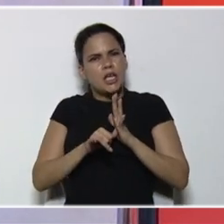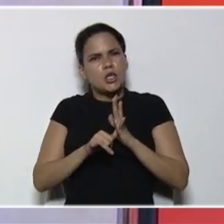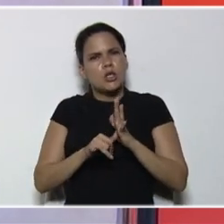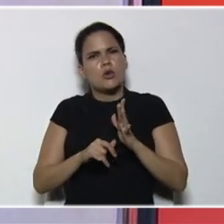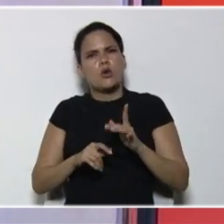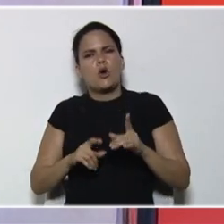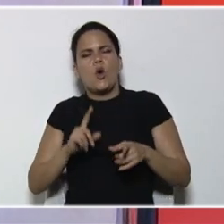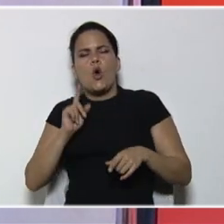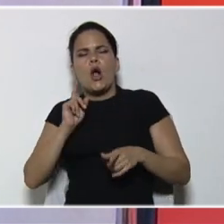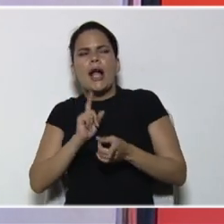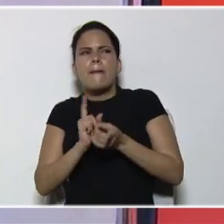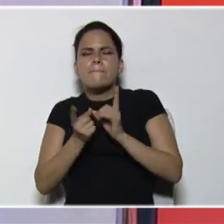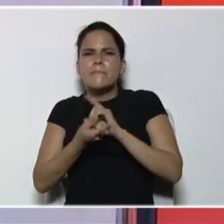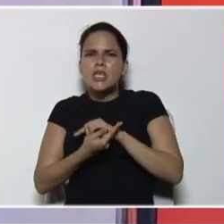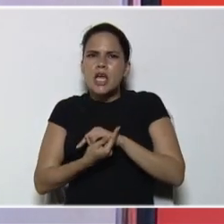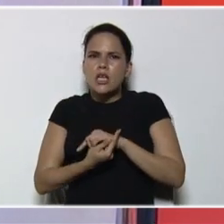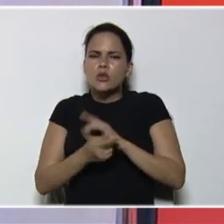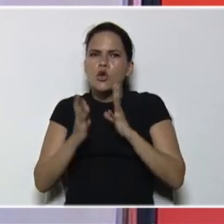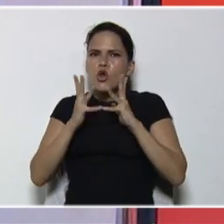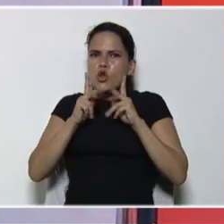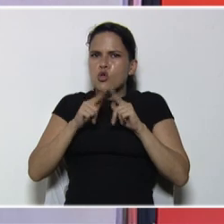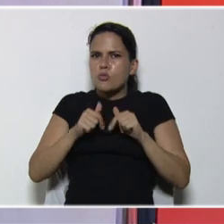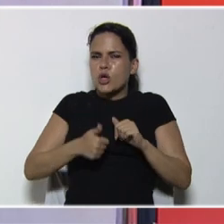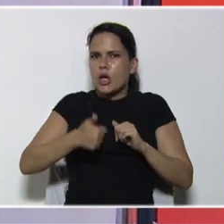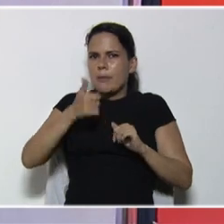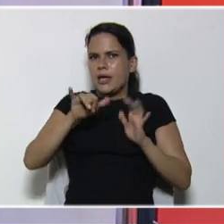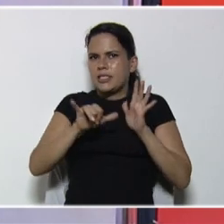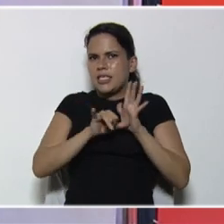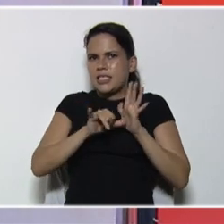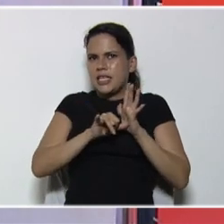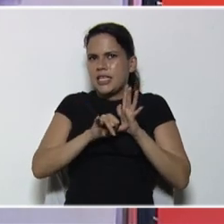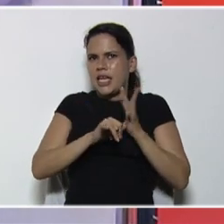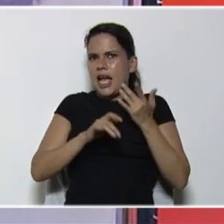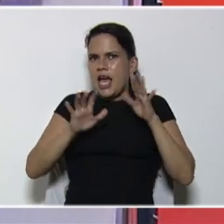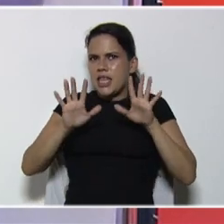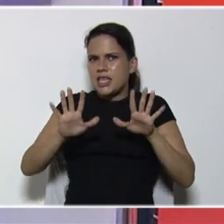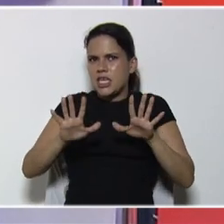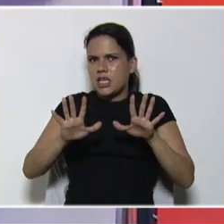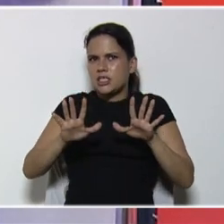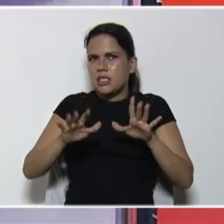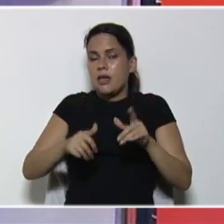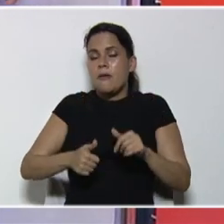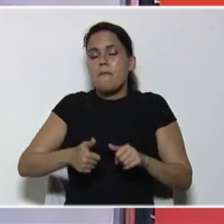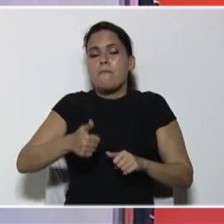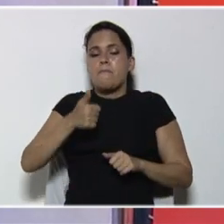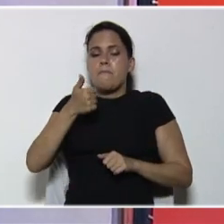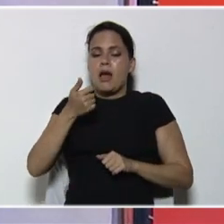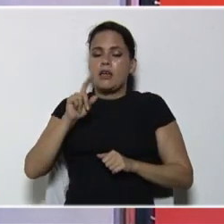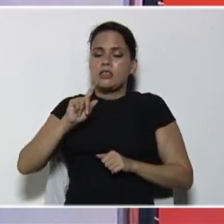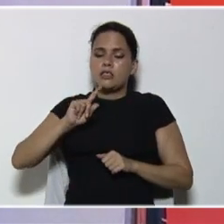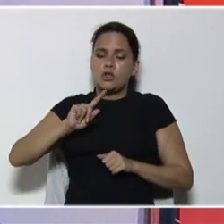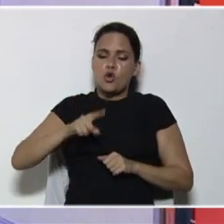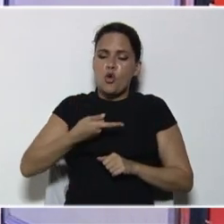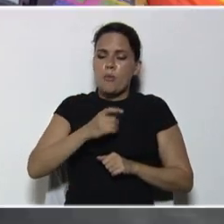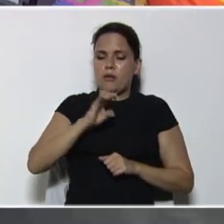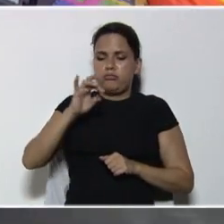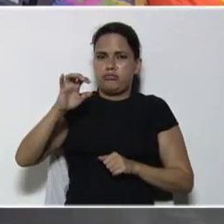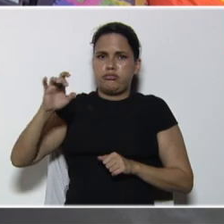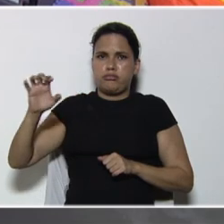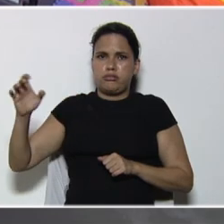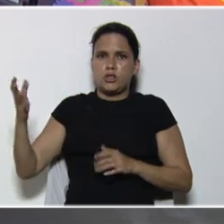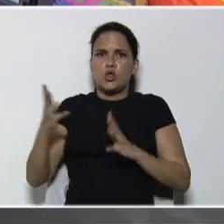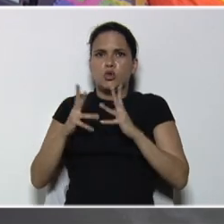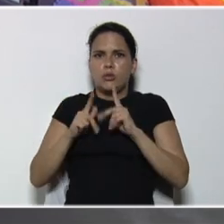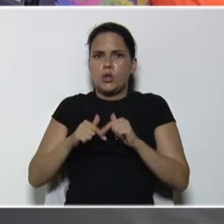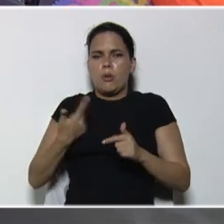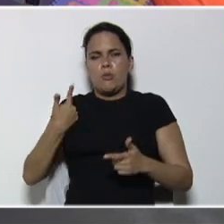n, que más se acerquen, a 10, a raíz de 10, más, más decimales, vamos a ir teniendo, bien,